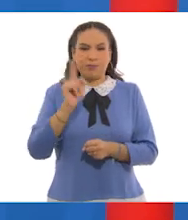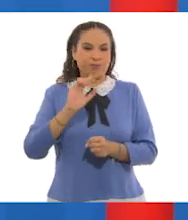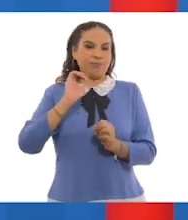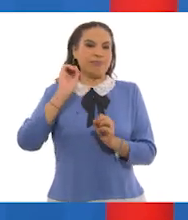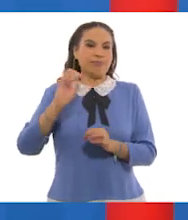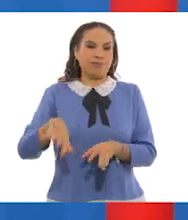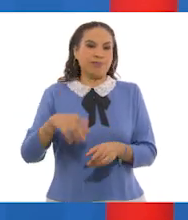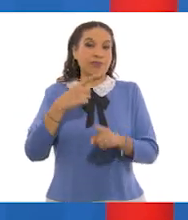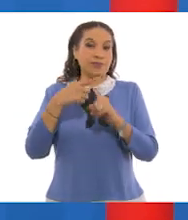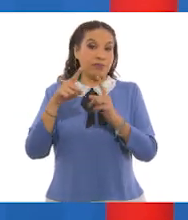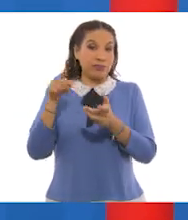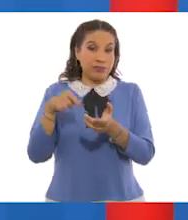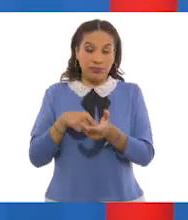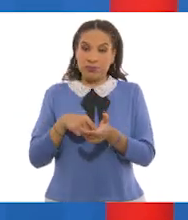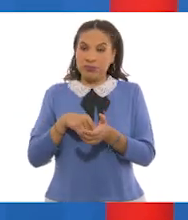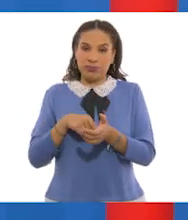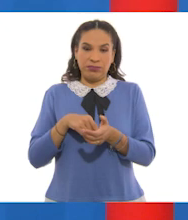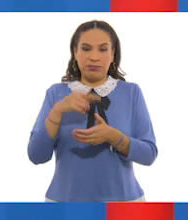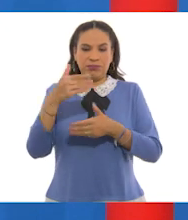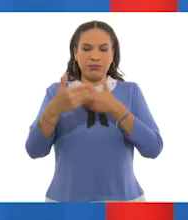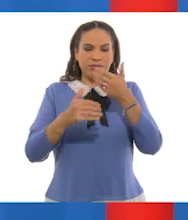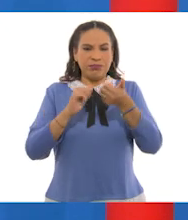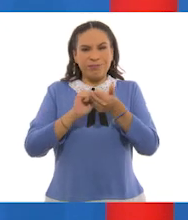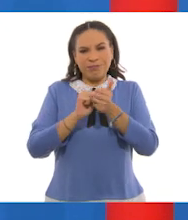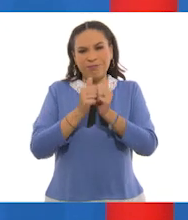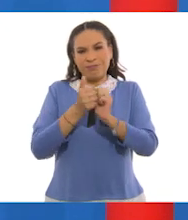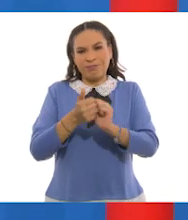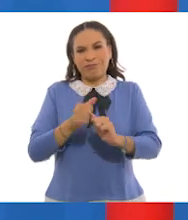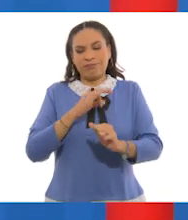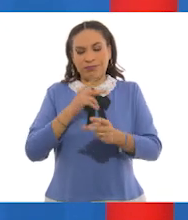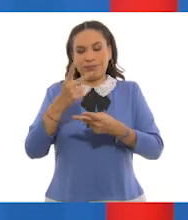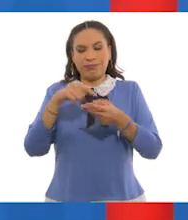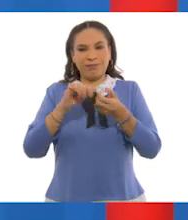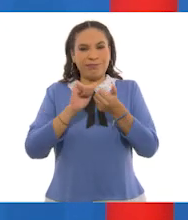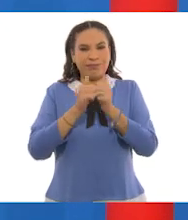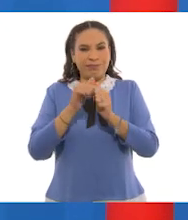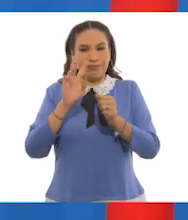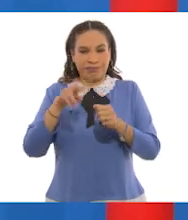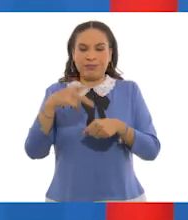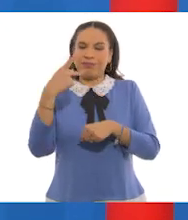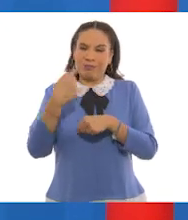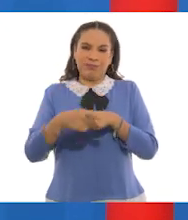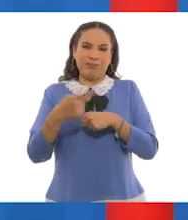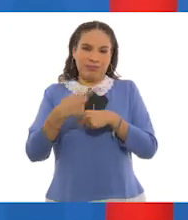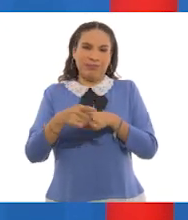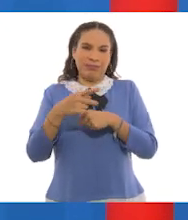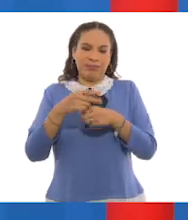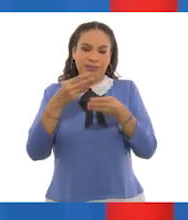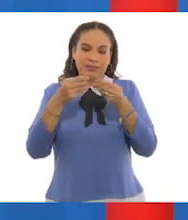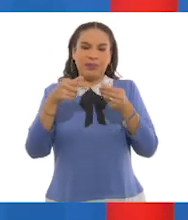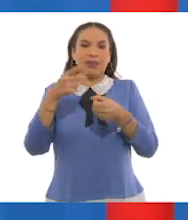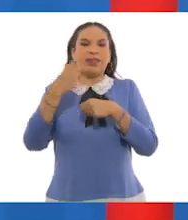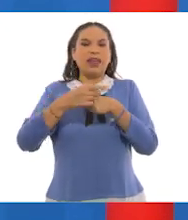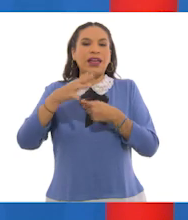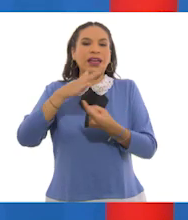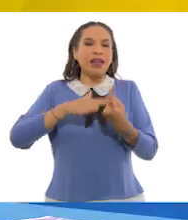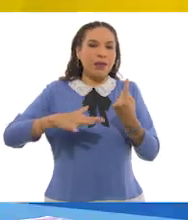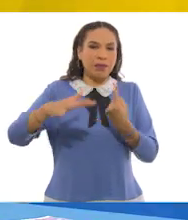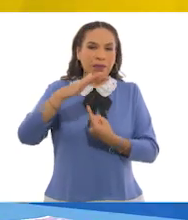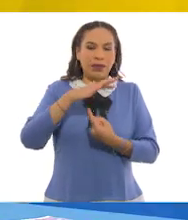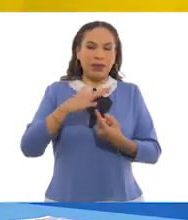tirarlas en cualquier lugar. En su proceso de degradación se liberan sustancias muy, muy, muy tóxicas que dañan el ambiente.